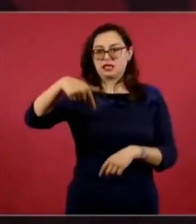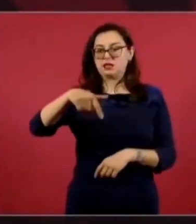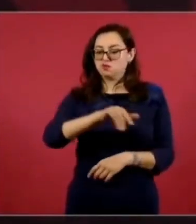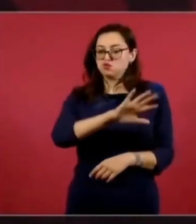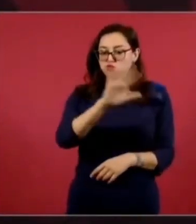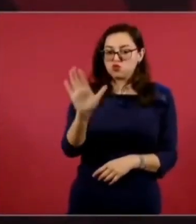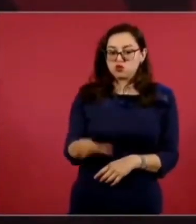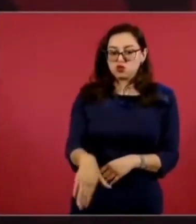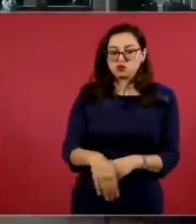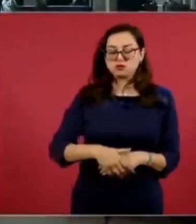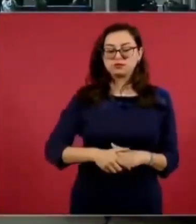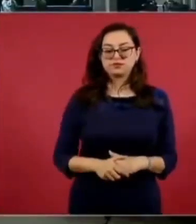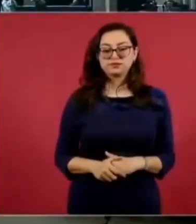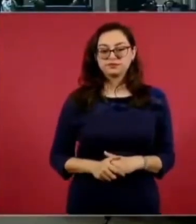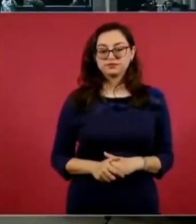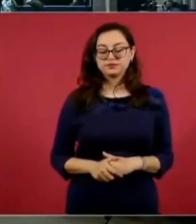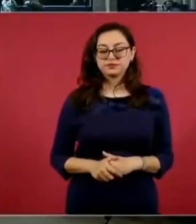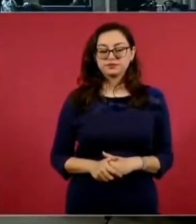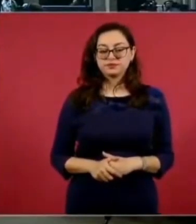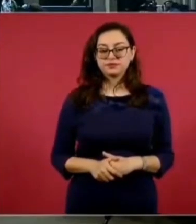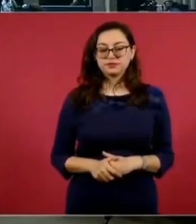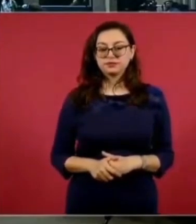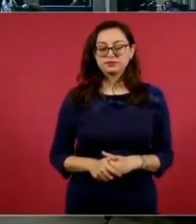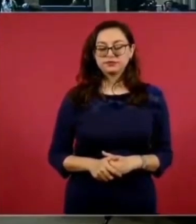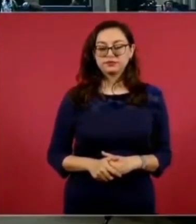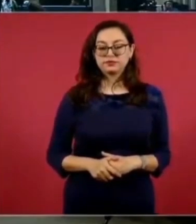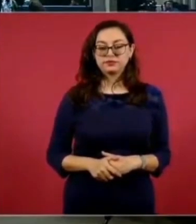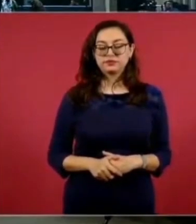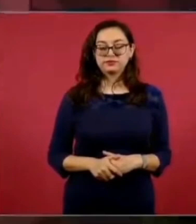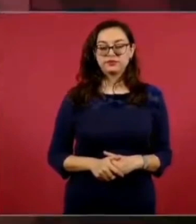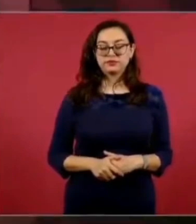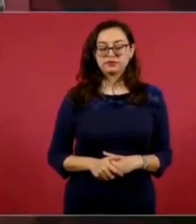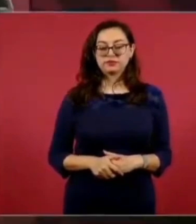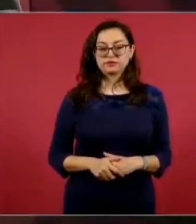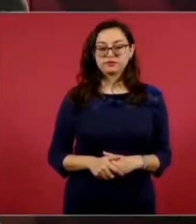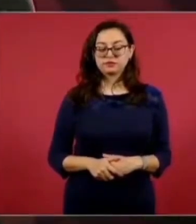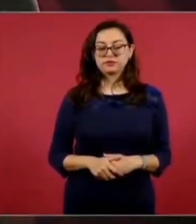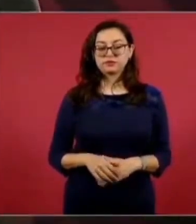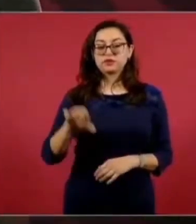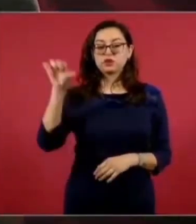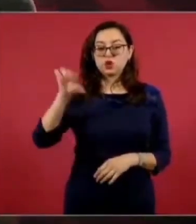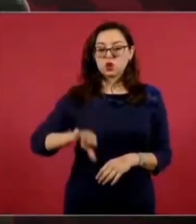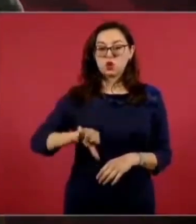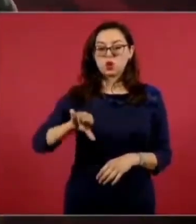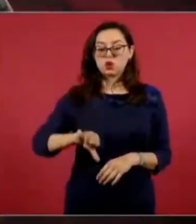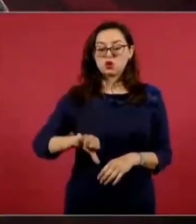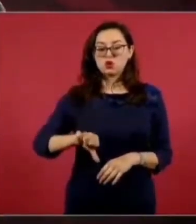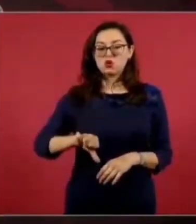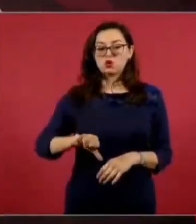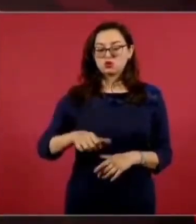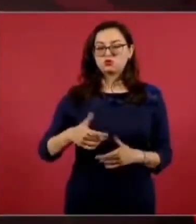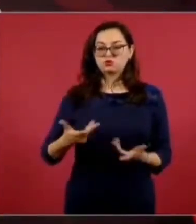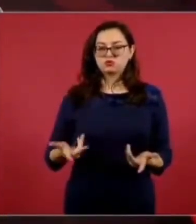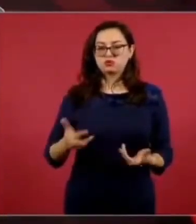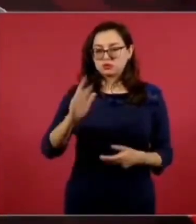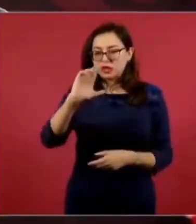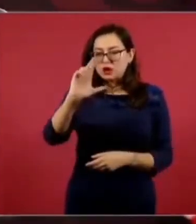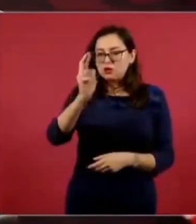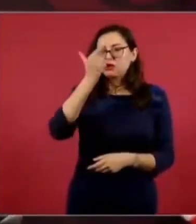y hoy vamos a tener un acto